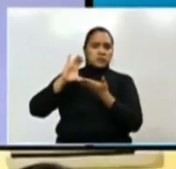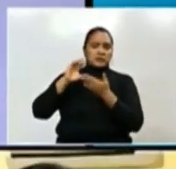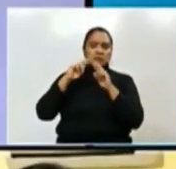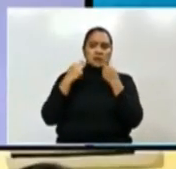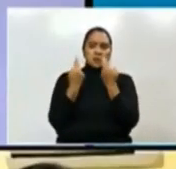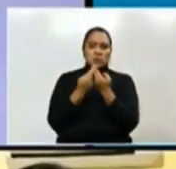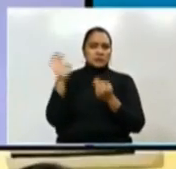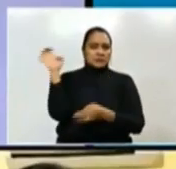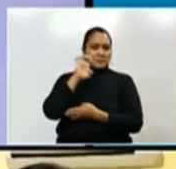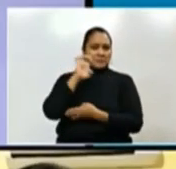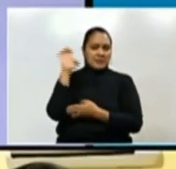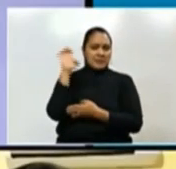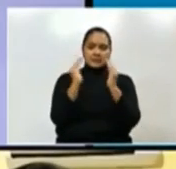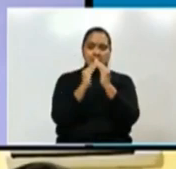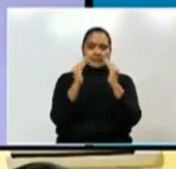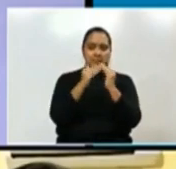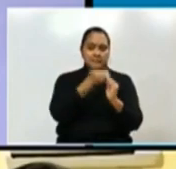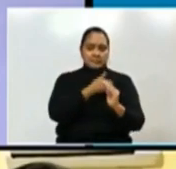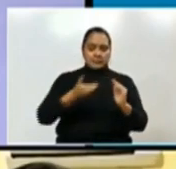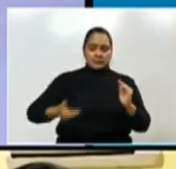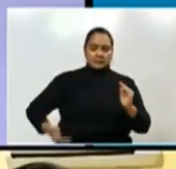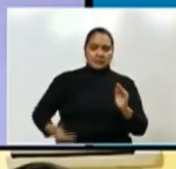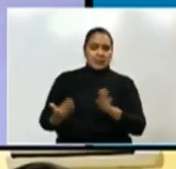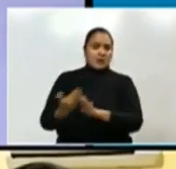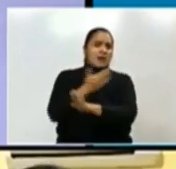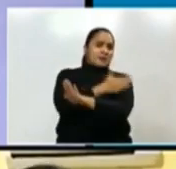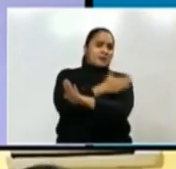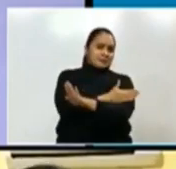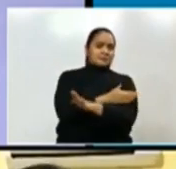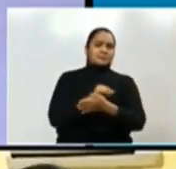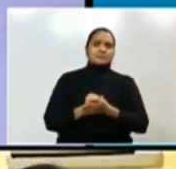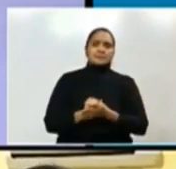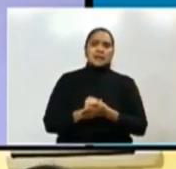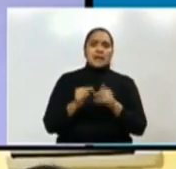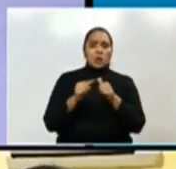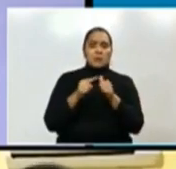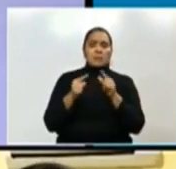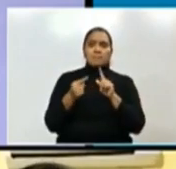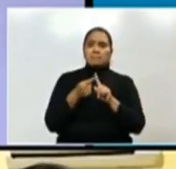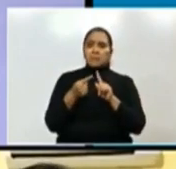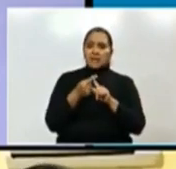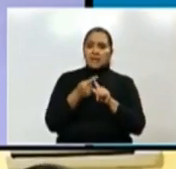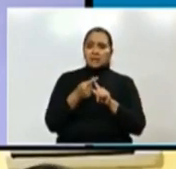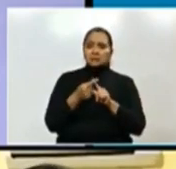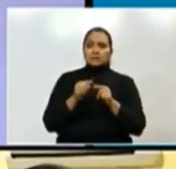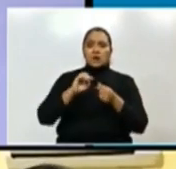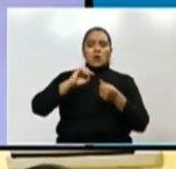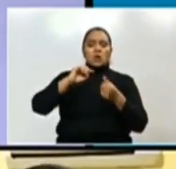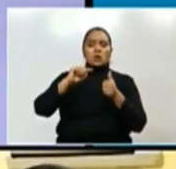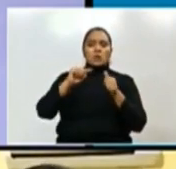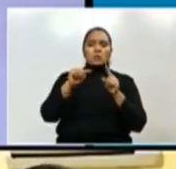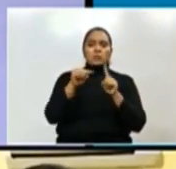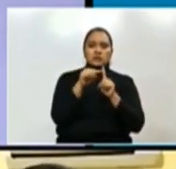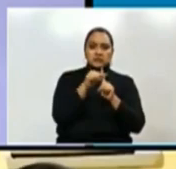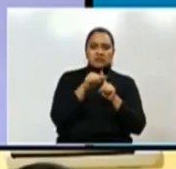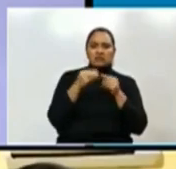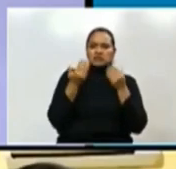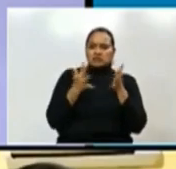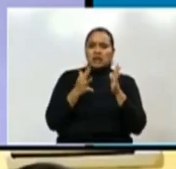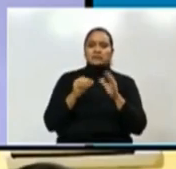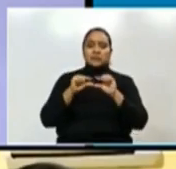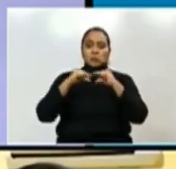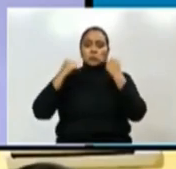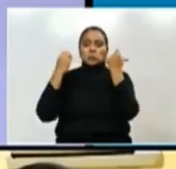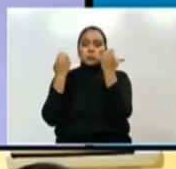reunión de emergencia en Casa Presidencial previo a darse los primeros casos positivos, hemos organizado el municipio como